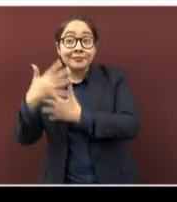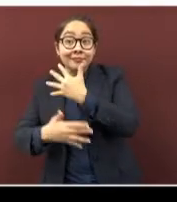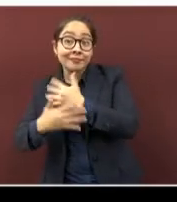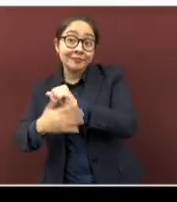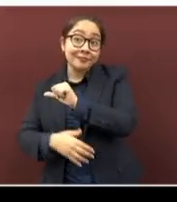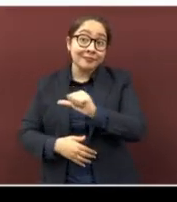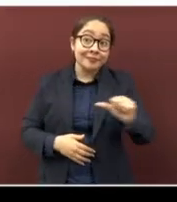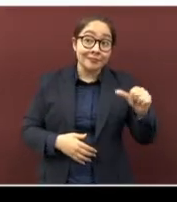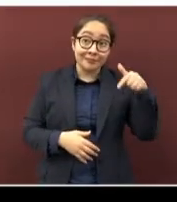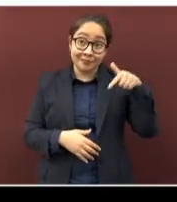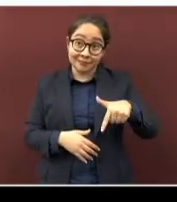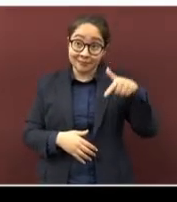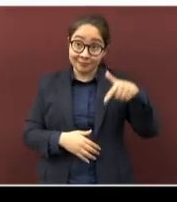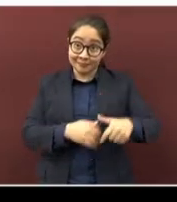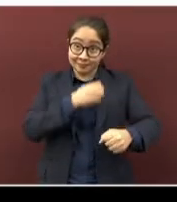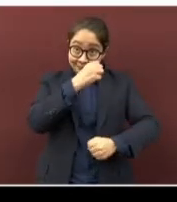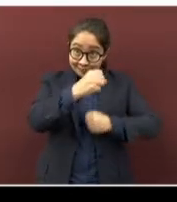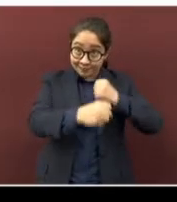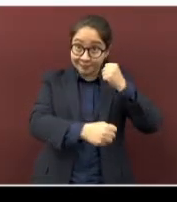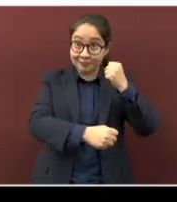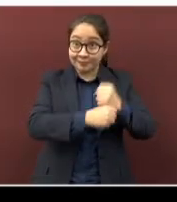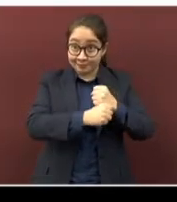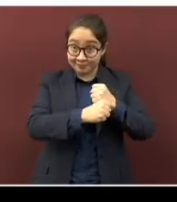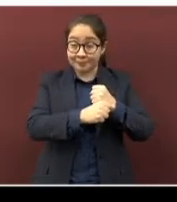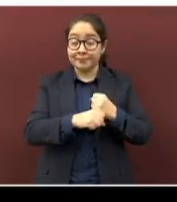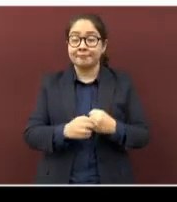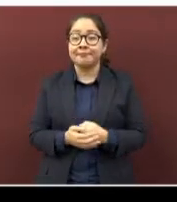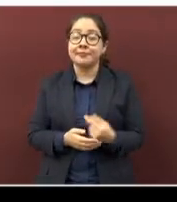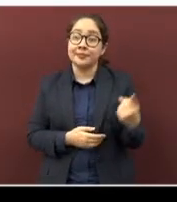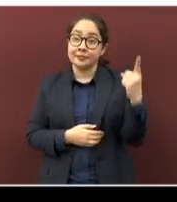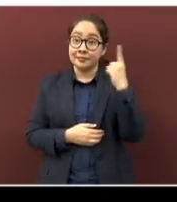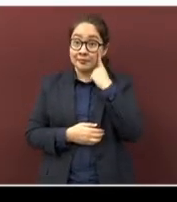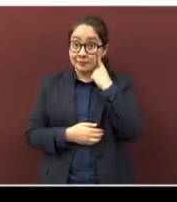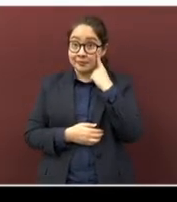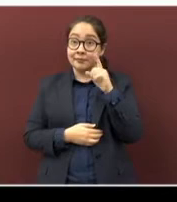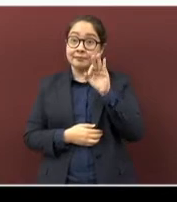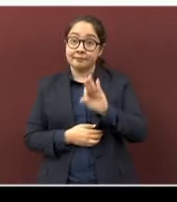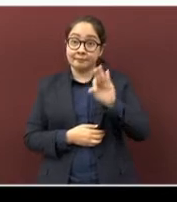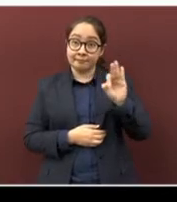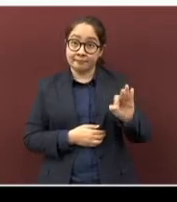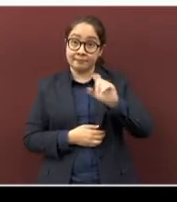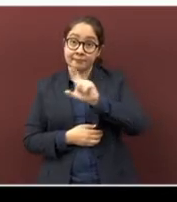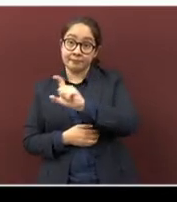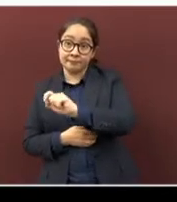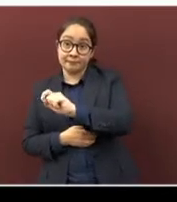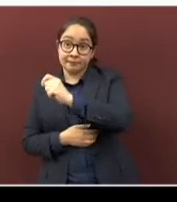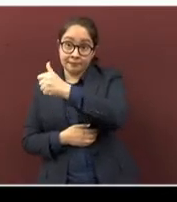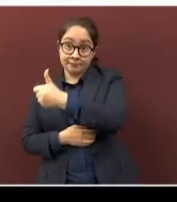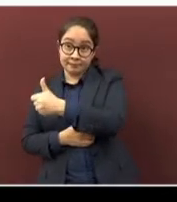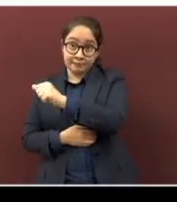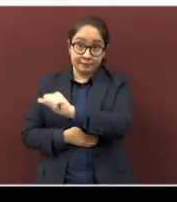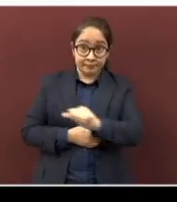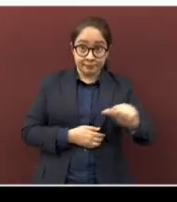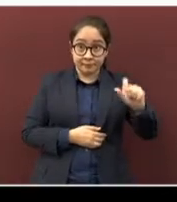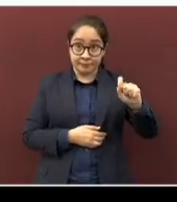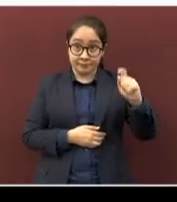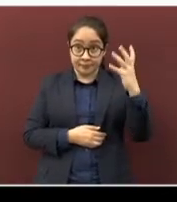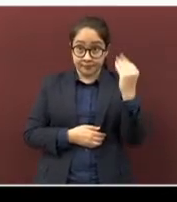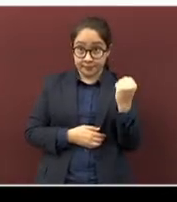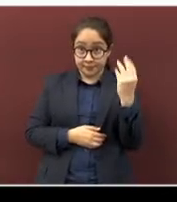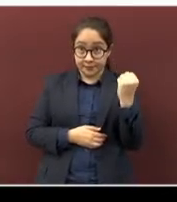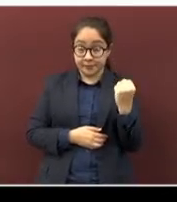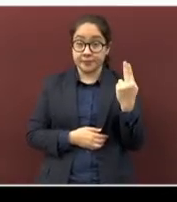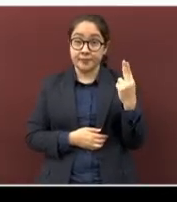a 17 años. Miren, del 26 al 29 de noviembre, el